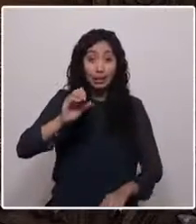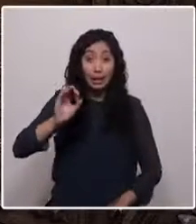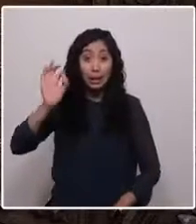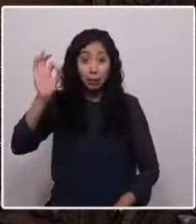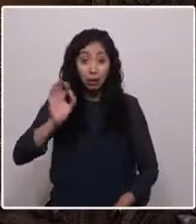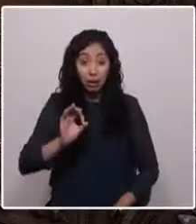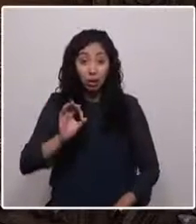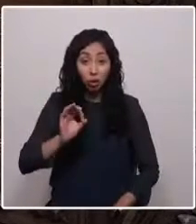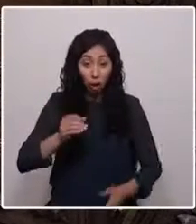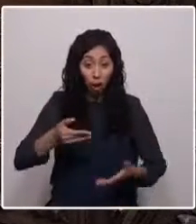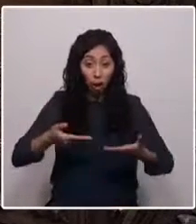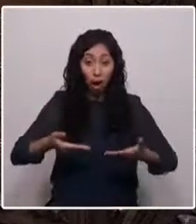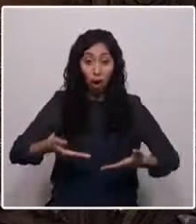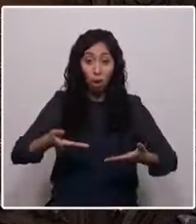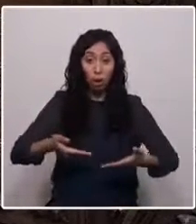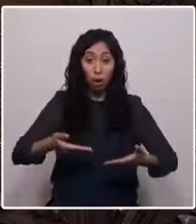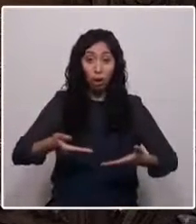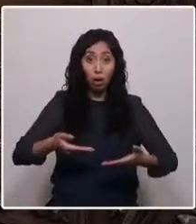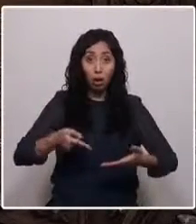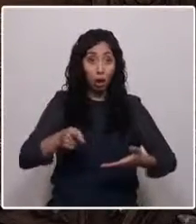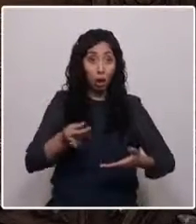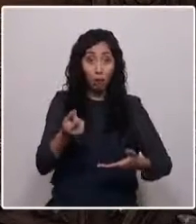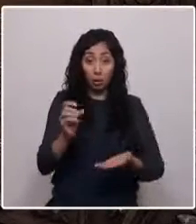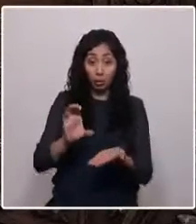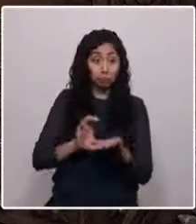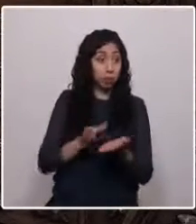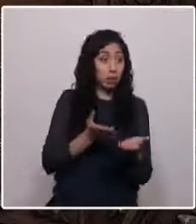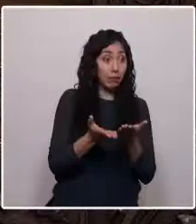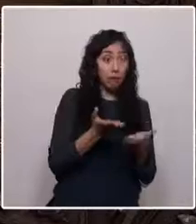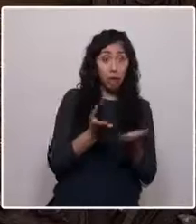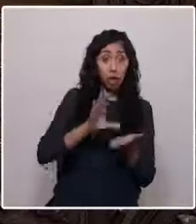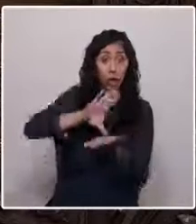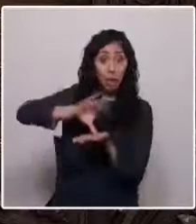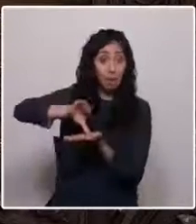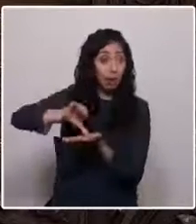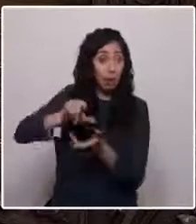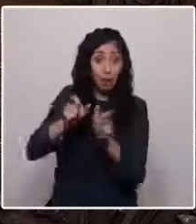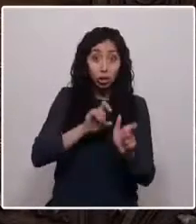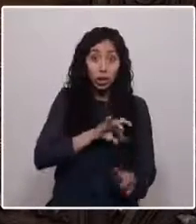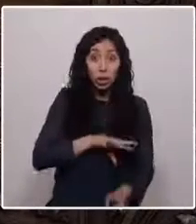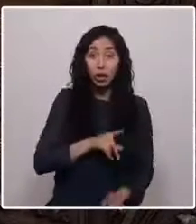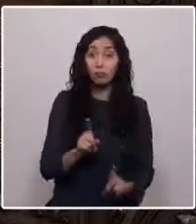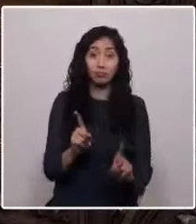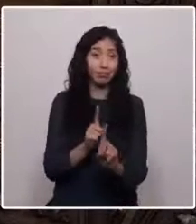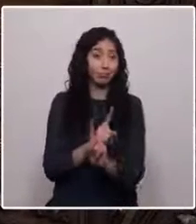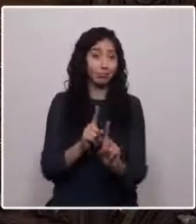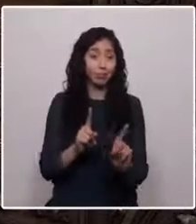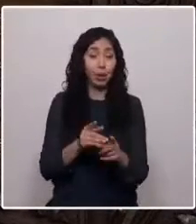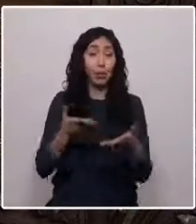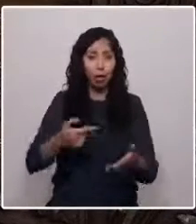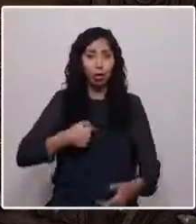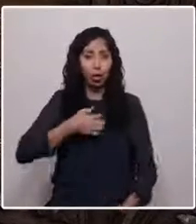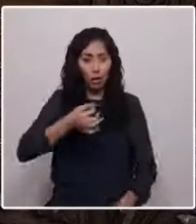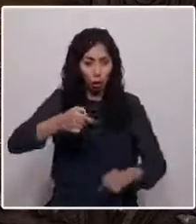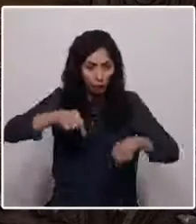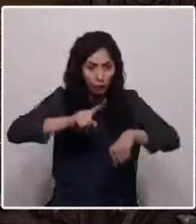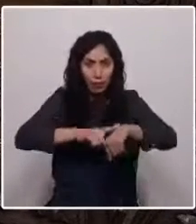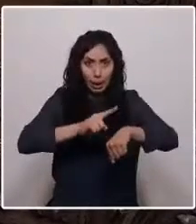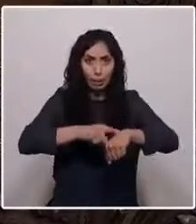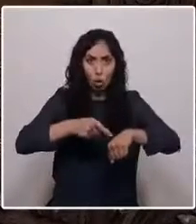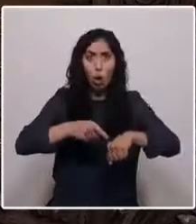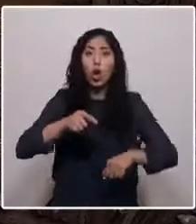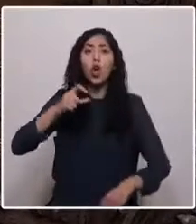hoy día no está al servicio de nuestra patria. Por eso digo que hoy es tiempo de recuperar nuestro cobre.